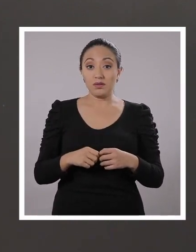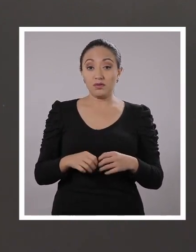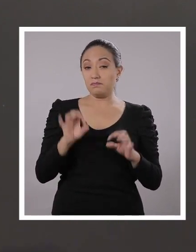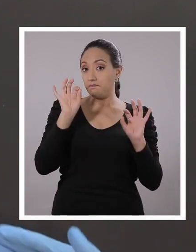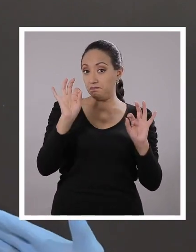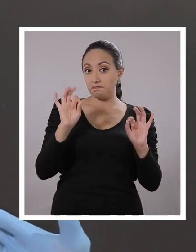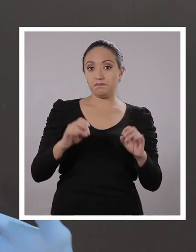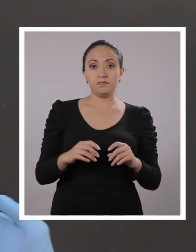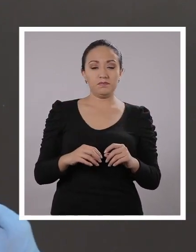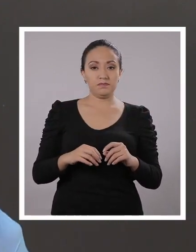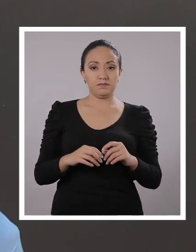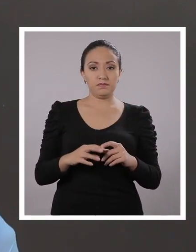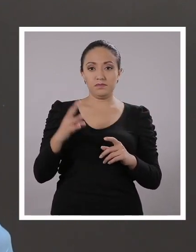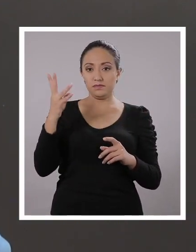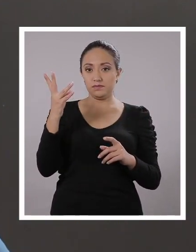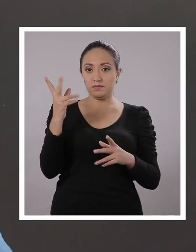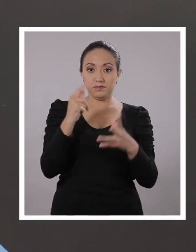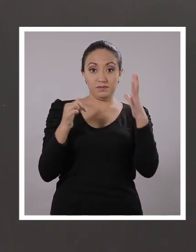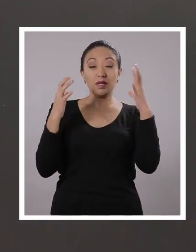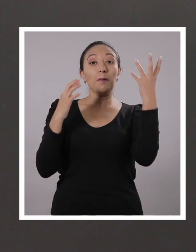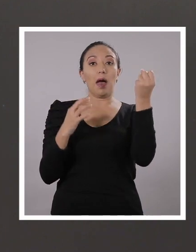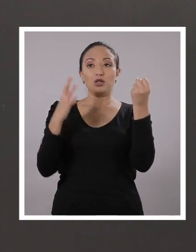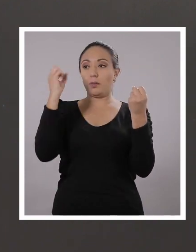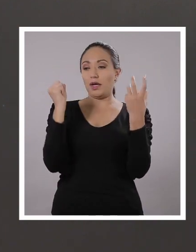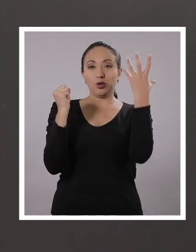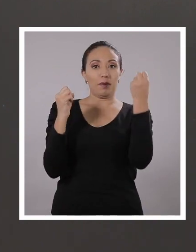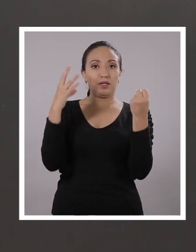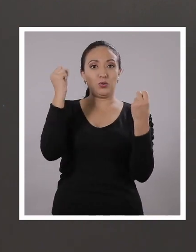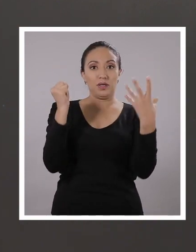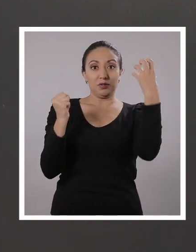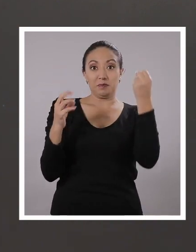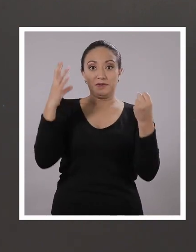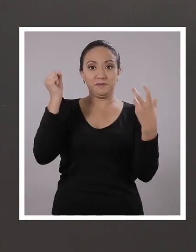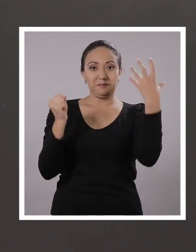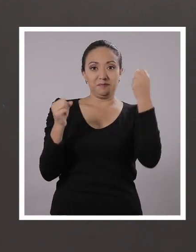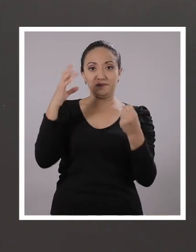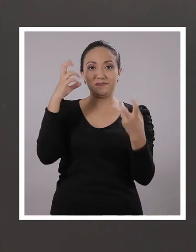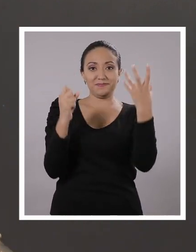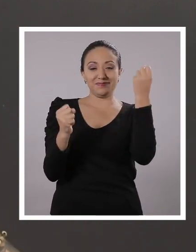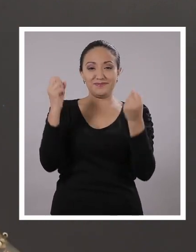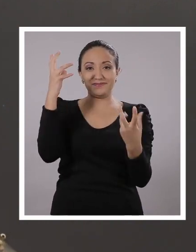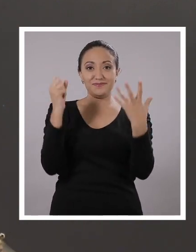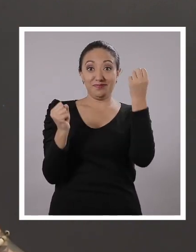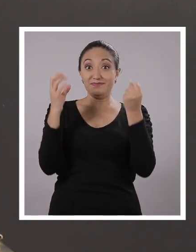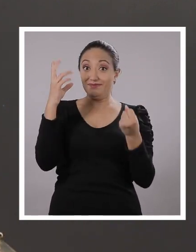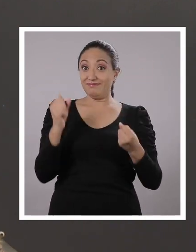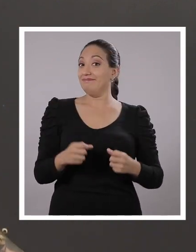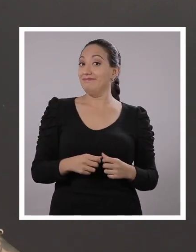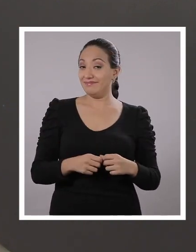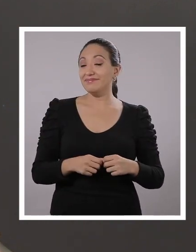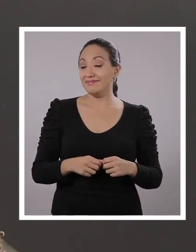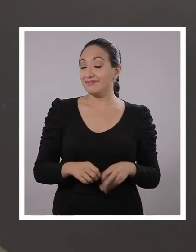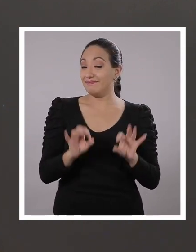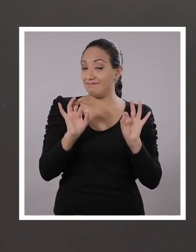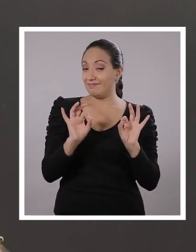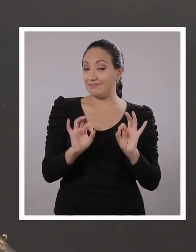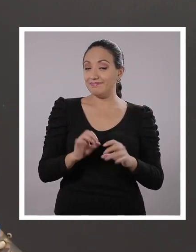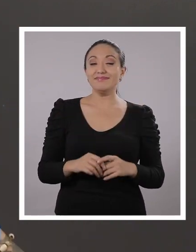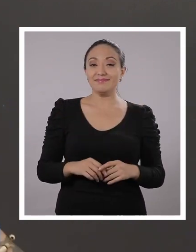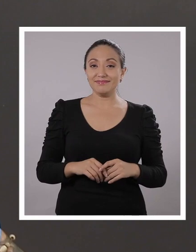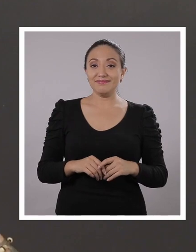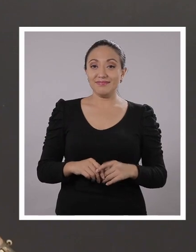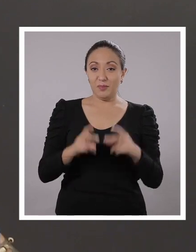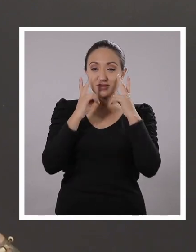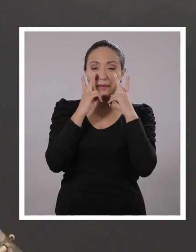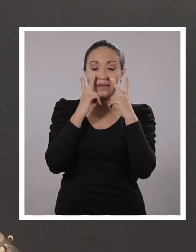está? Viste en el rojo acá para hacerle en esta mano. Ah, usted tiene habilidad en las dos manos. Vamos a hacer con las dos manos. Aplástalas fuerte. Vamos a